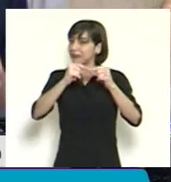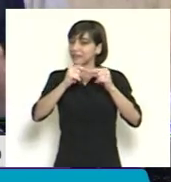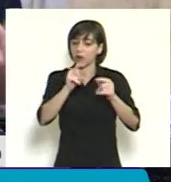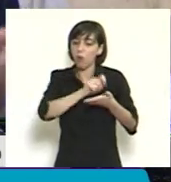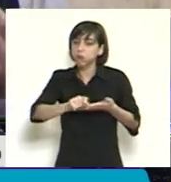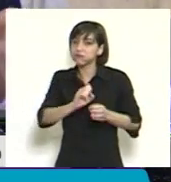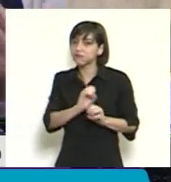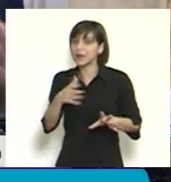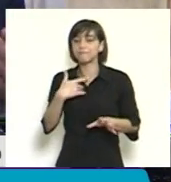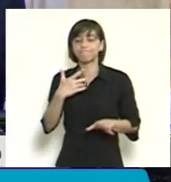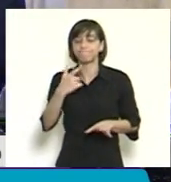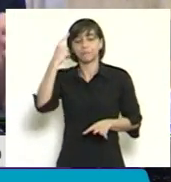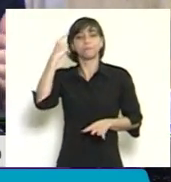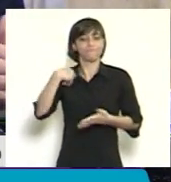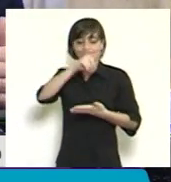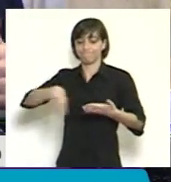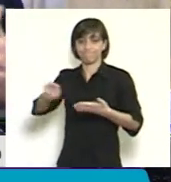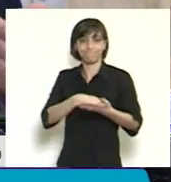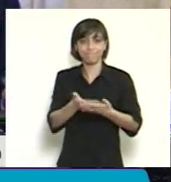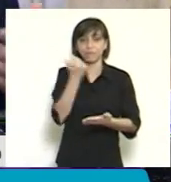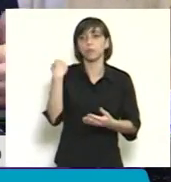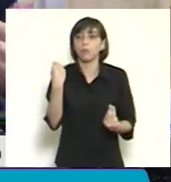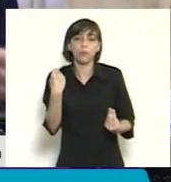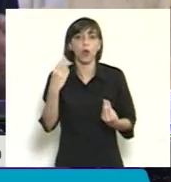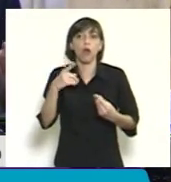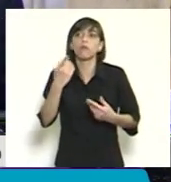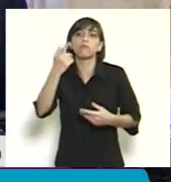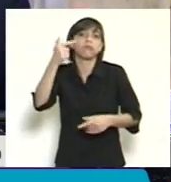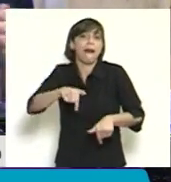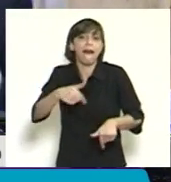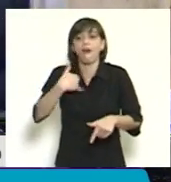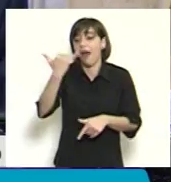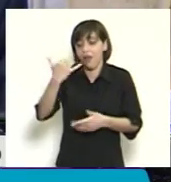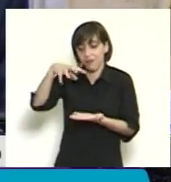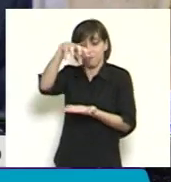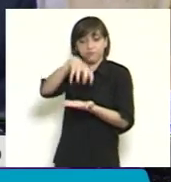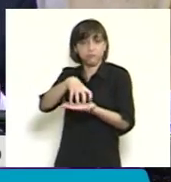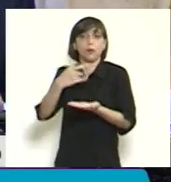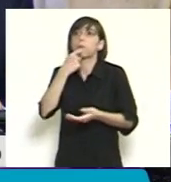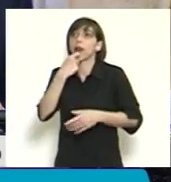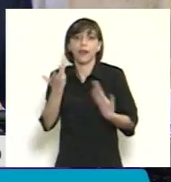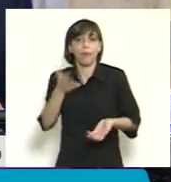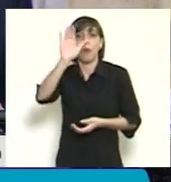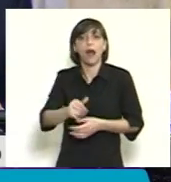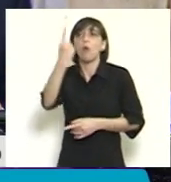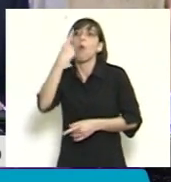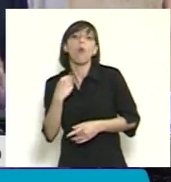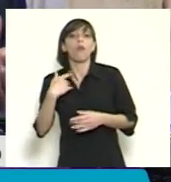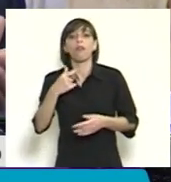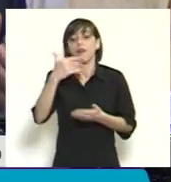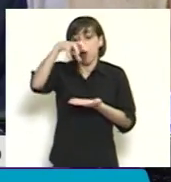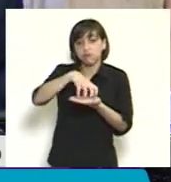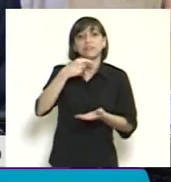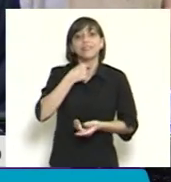parece que realmente imposibilitaría ciertas prácticas comerciales que favorecen al cliente y que me parece que serían totalmente naturales.